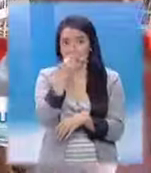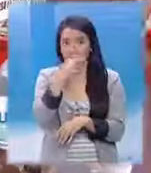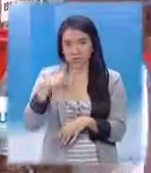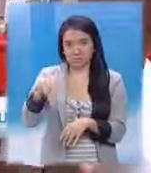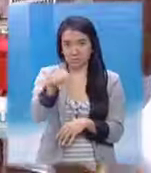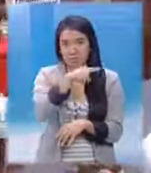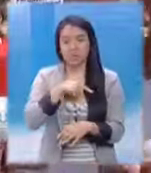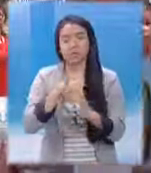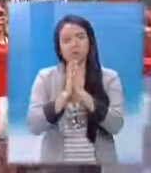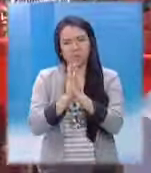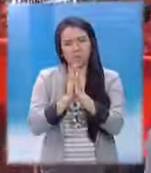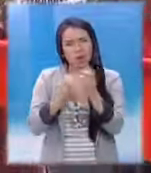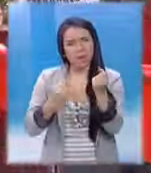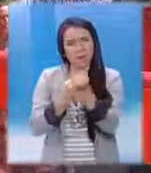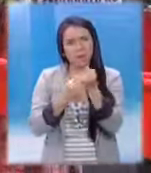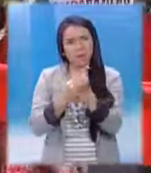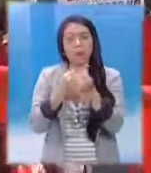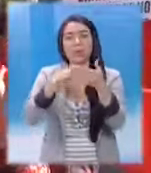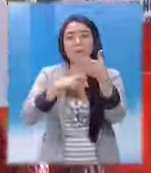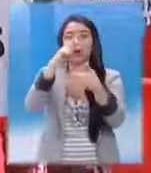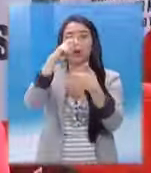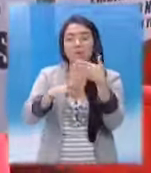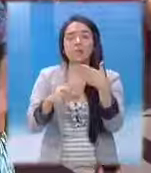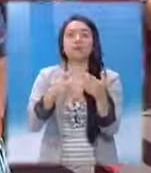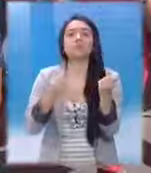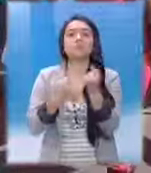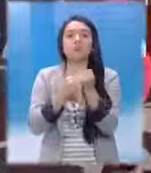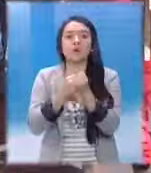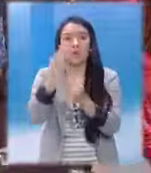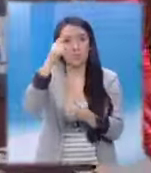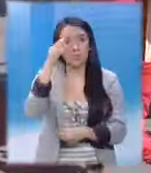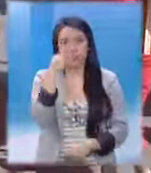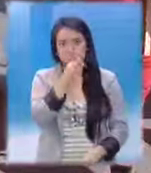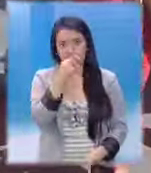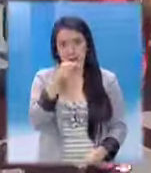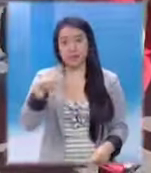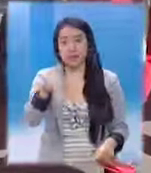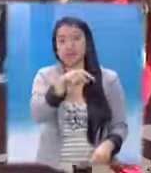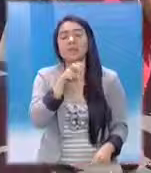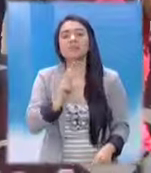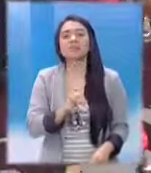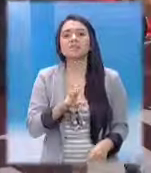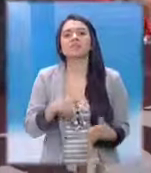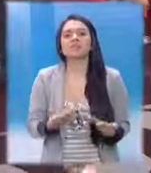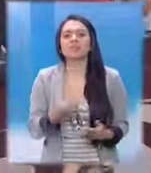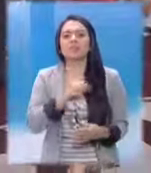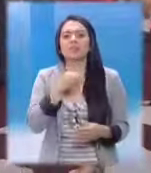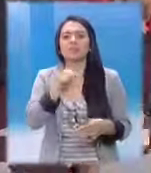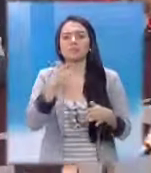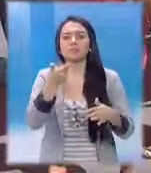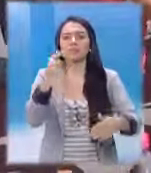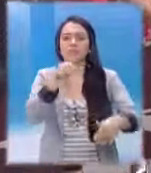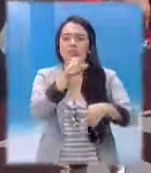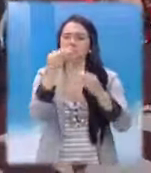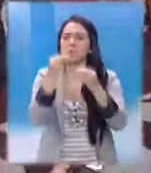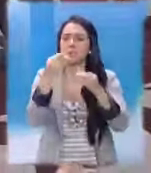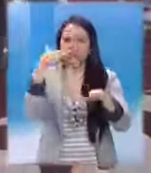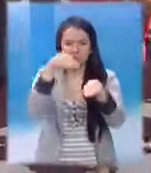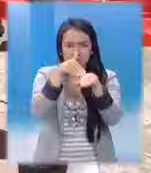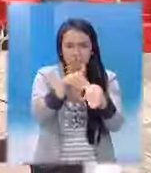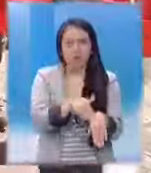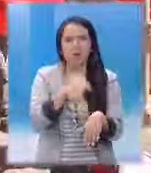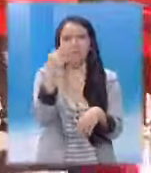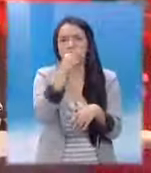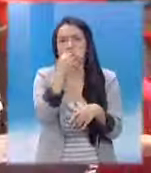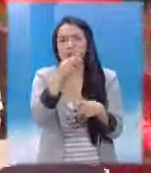Además, exigieron políticas y programas a favor de las mujeres. Otra de las peticiones fue el cese de la violencia sexual y la penalización de los